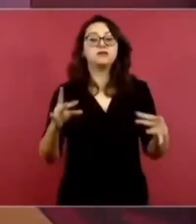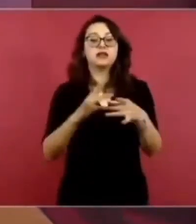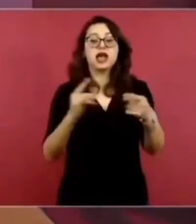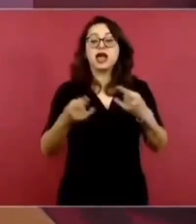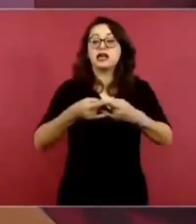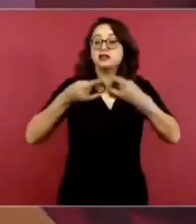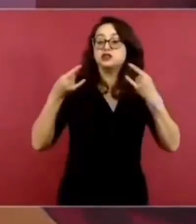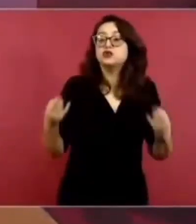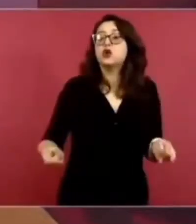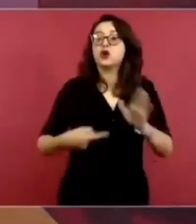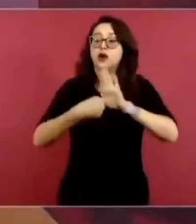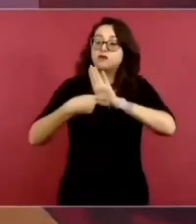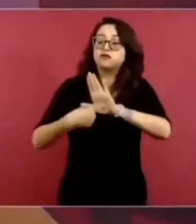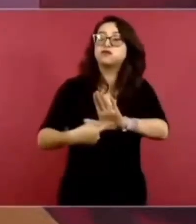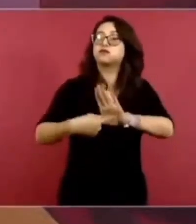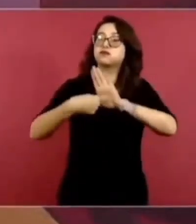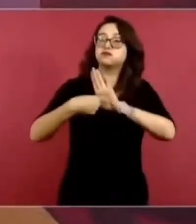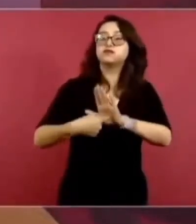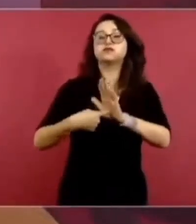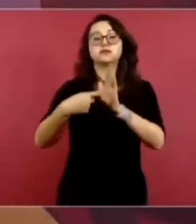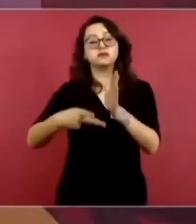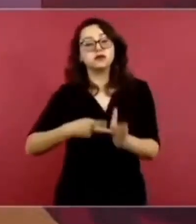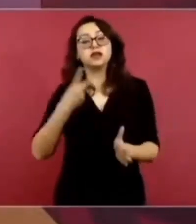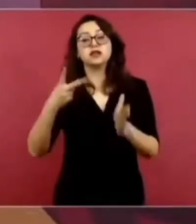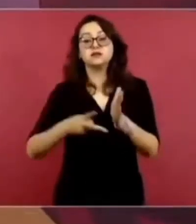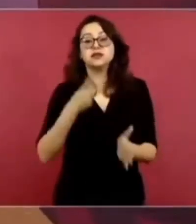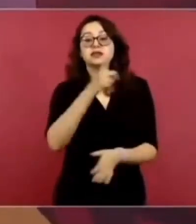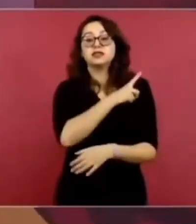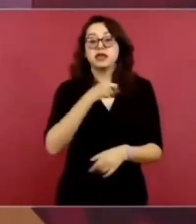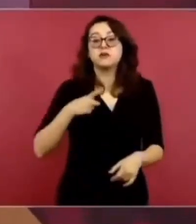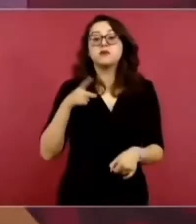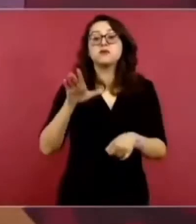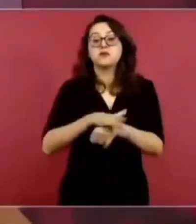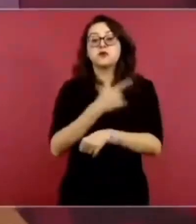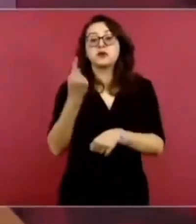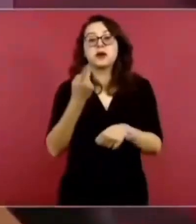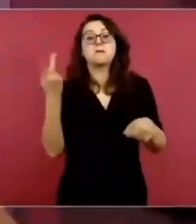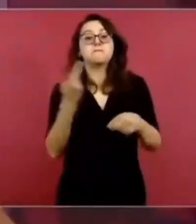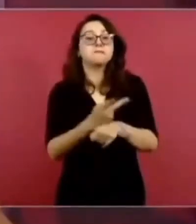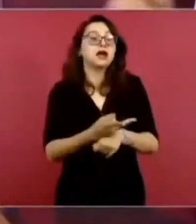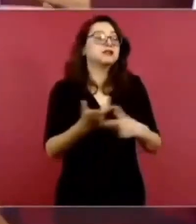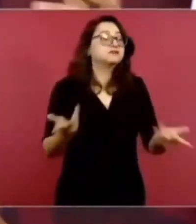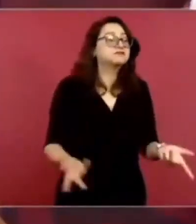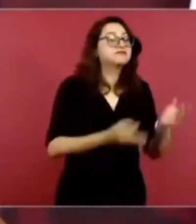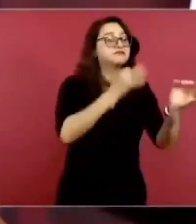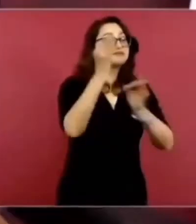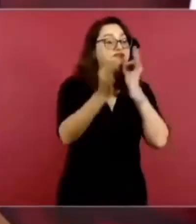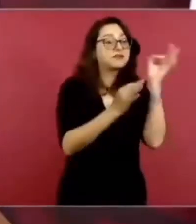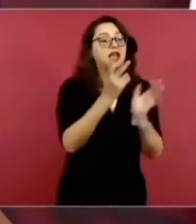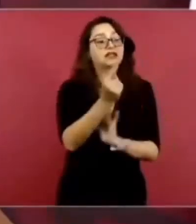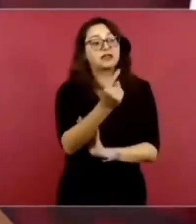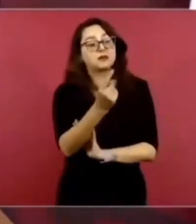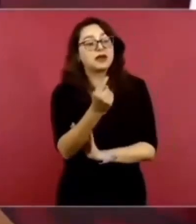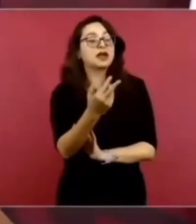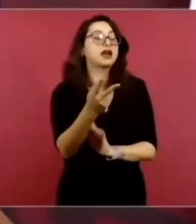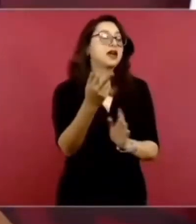en los medios de información convencionales en los medios de manipulación